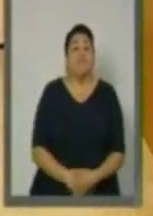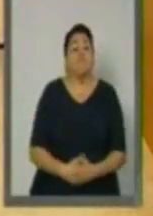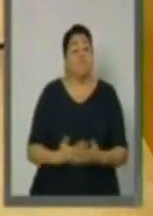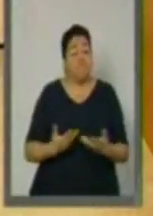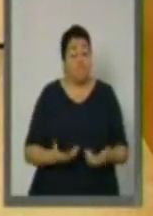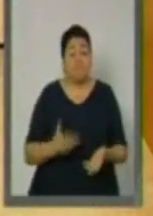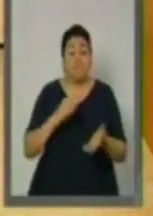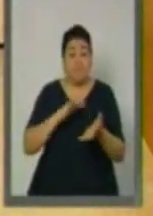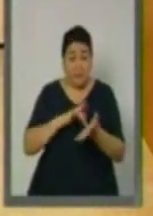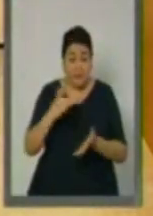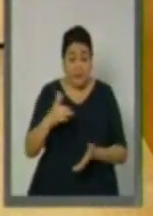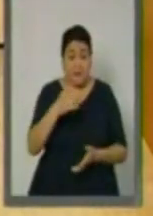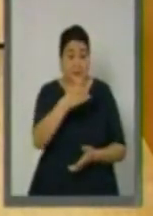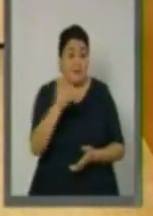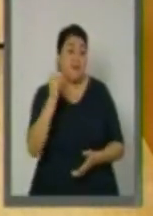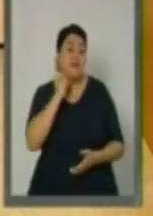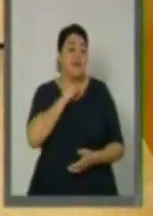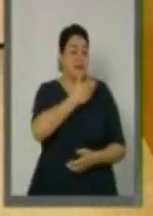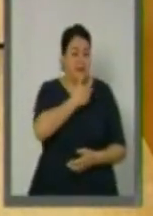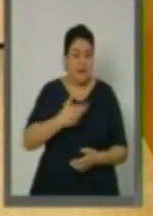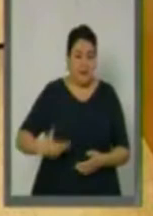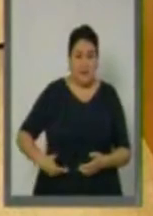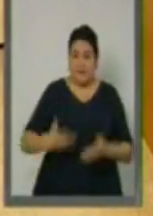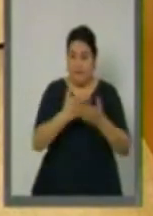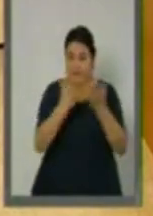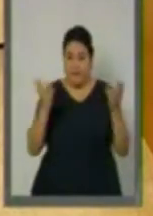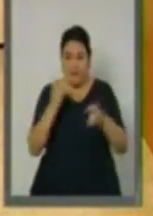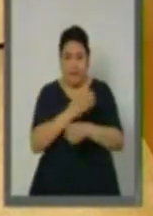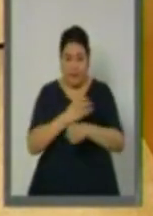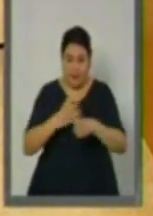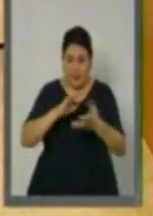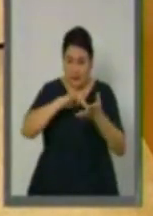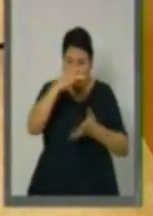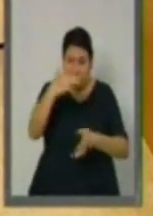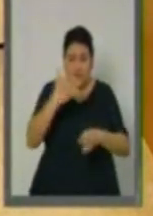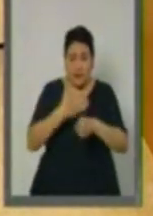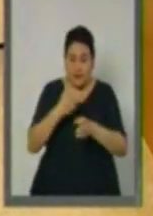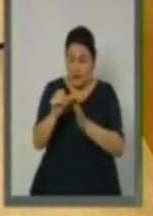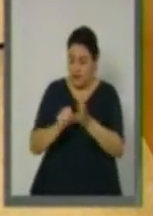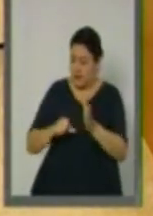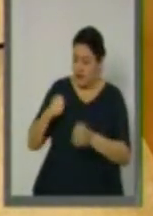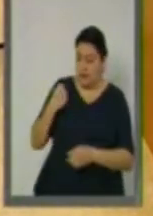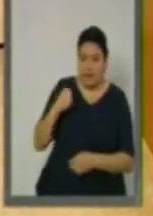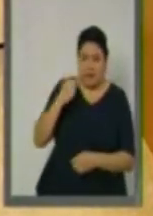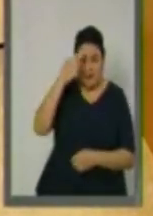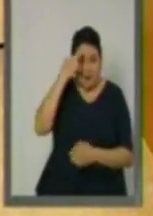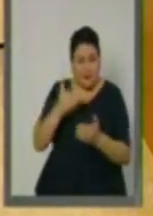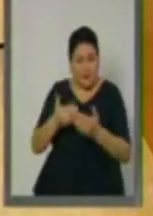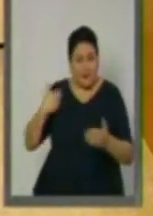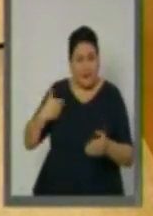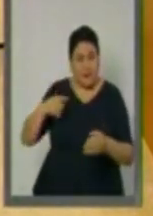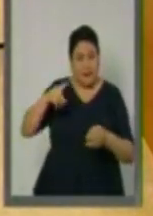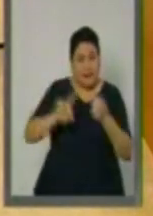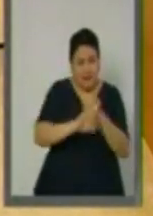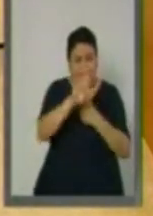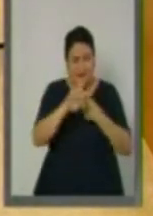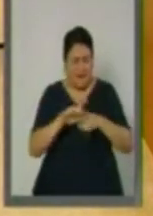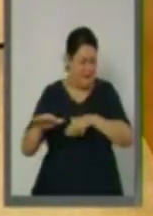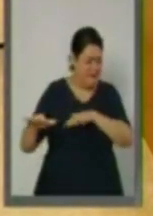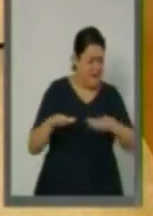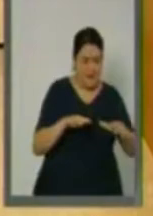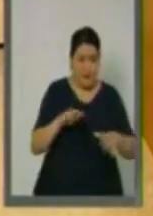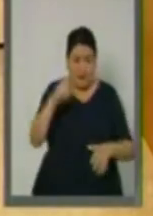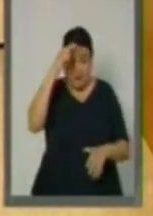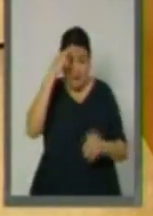soslayar todo el tema que nos ha traído en este mes de septiembre de los desastres naturales. A todos nos ha